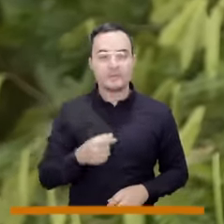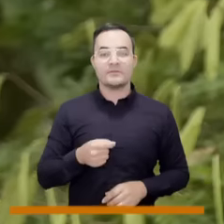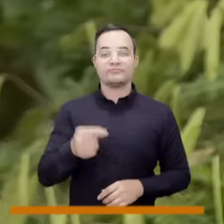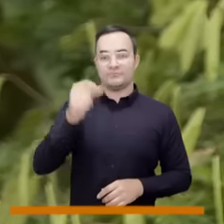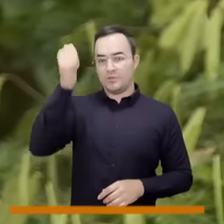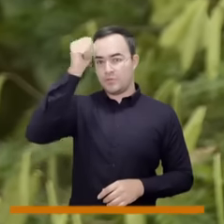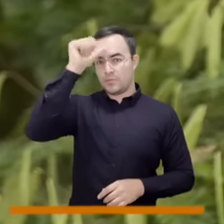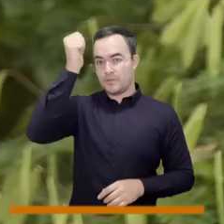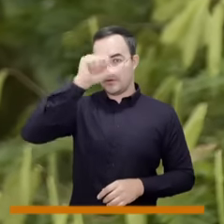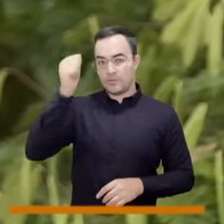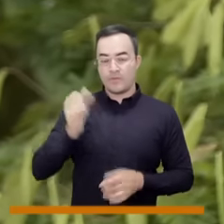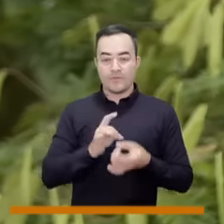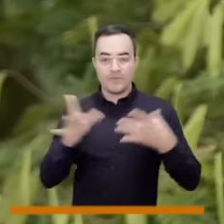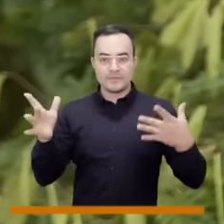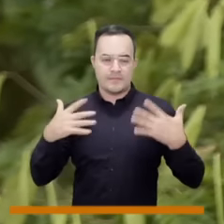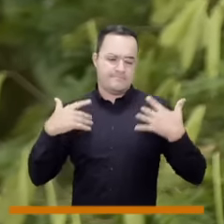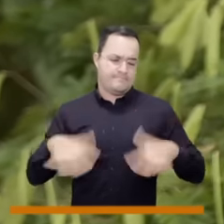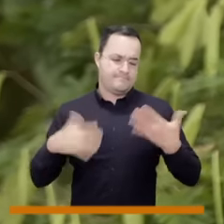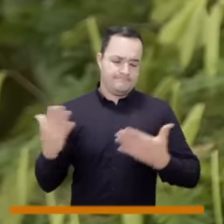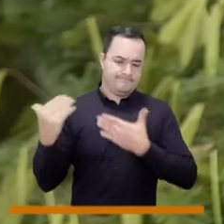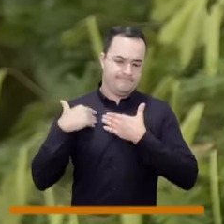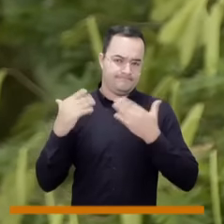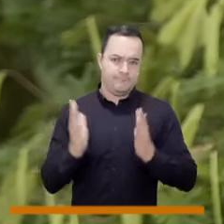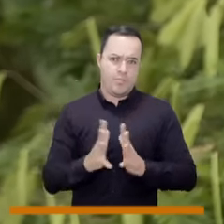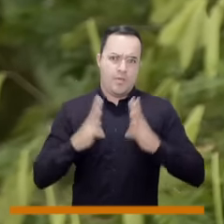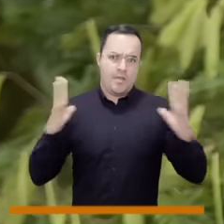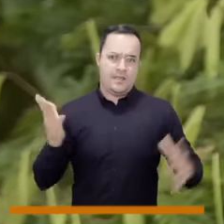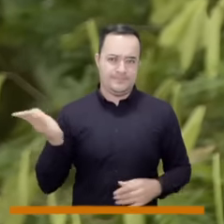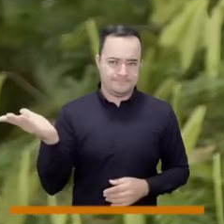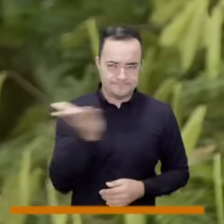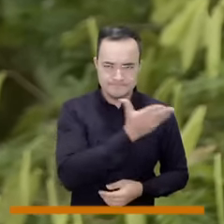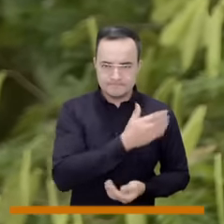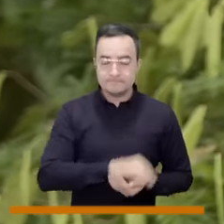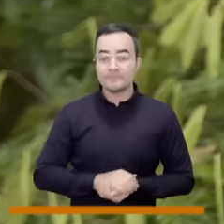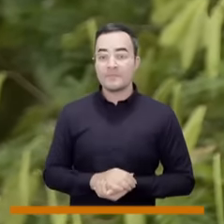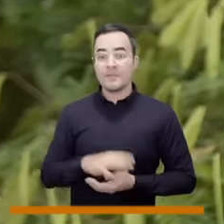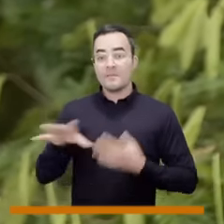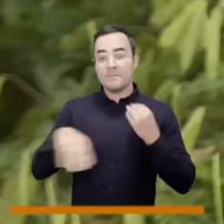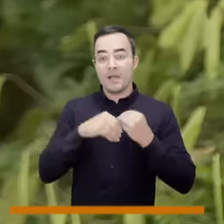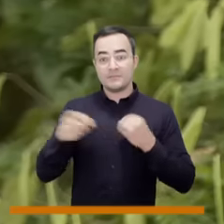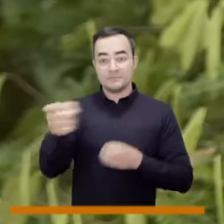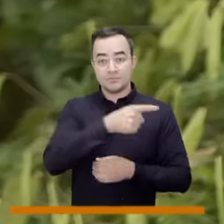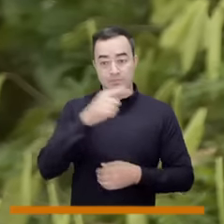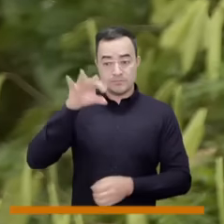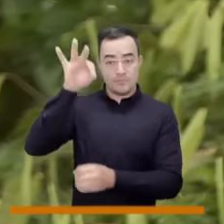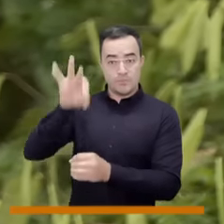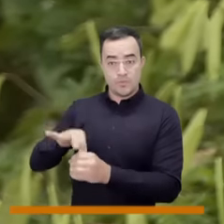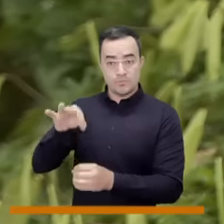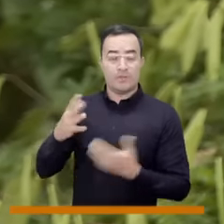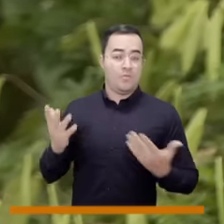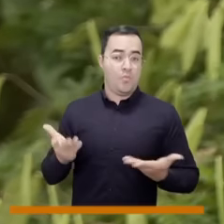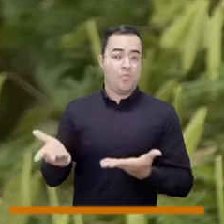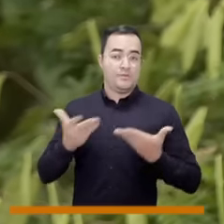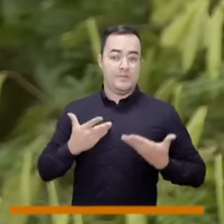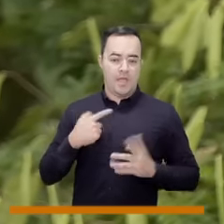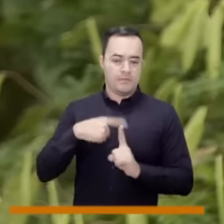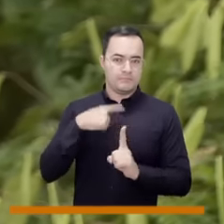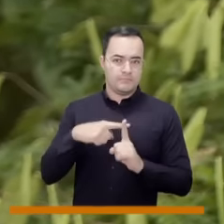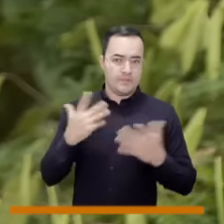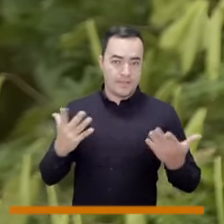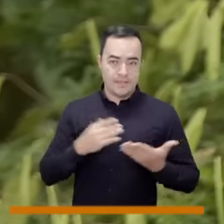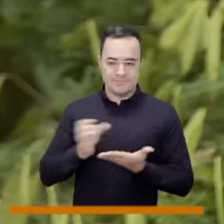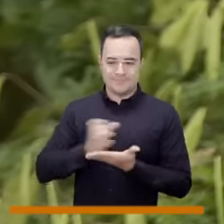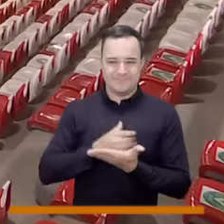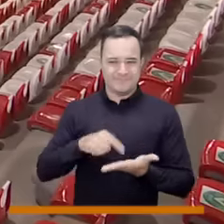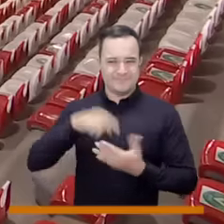Medellín, de frente a la gente, que la cita y la responsabilidad que tenemos este domingo es inmensa, por eso también además recordarles